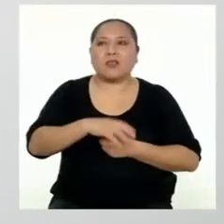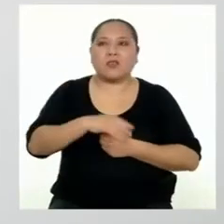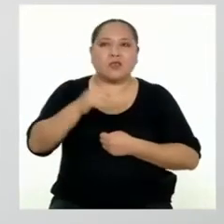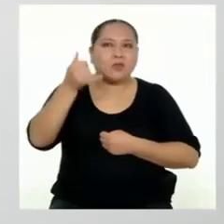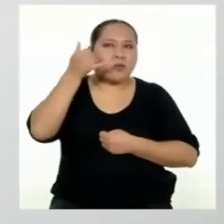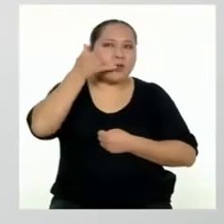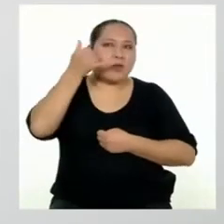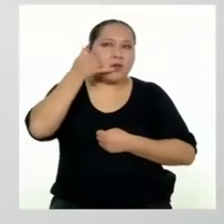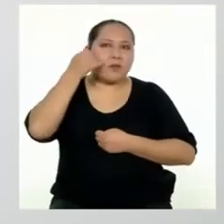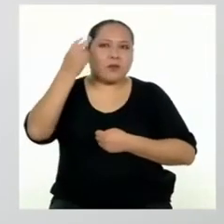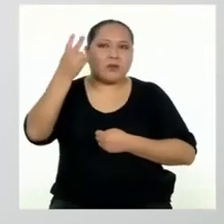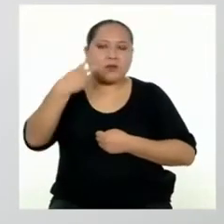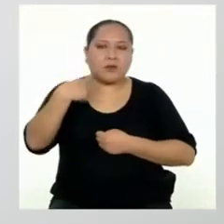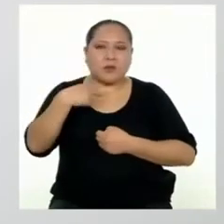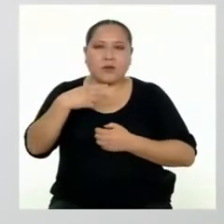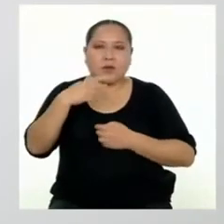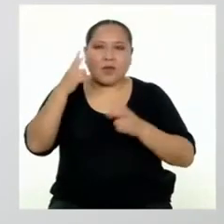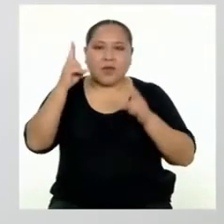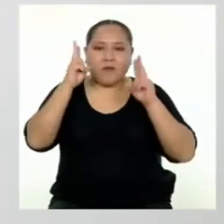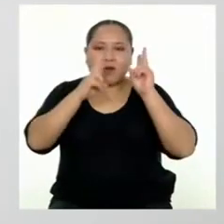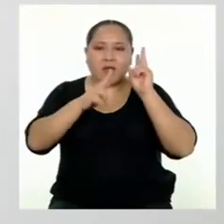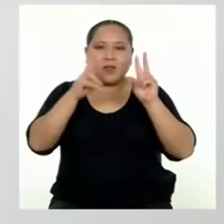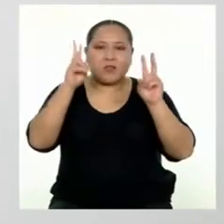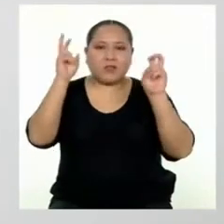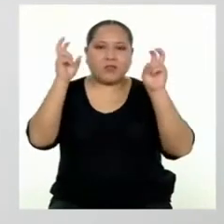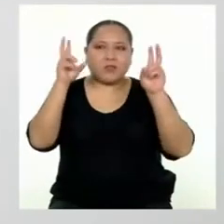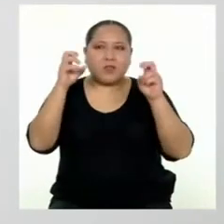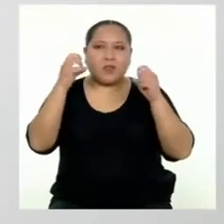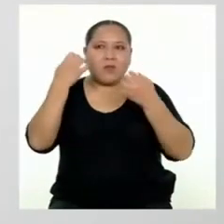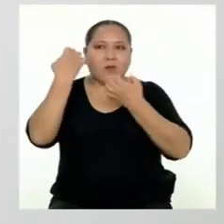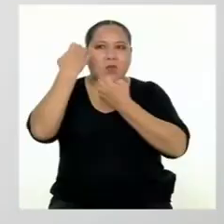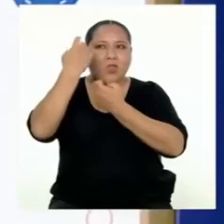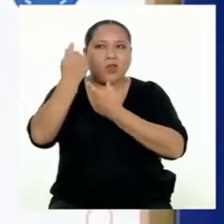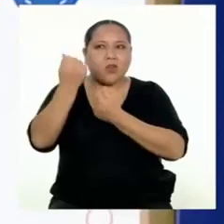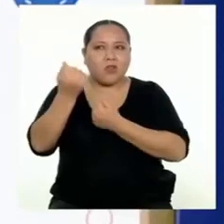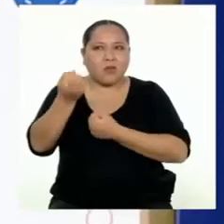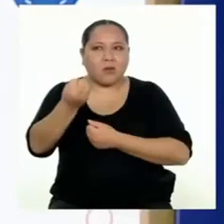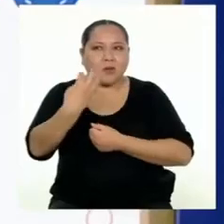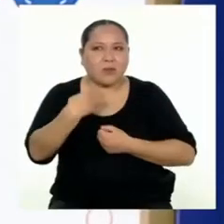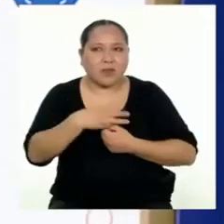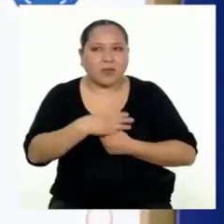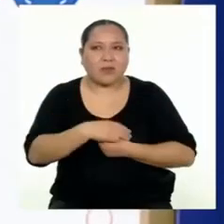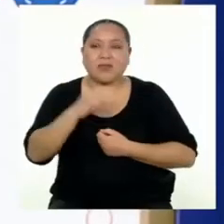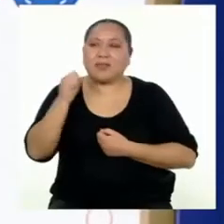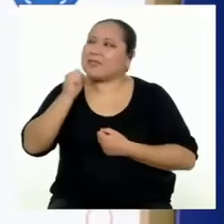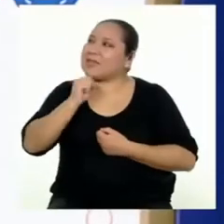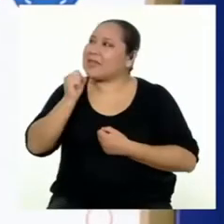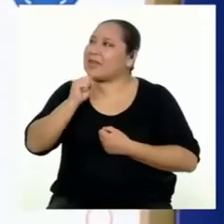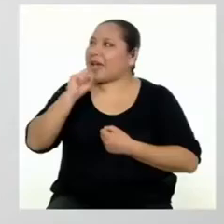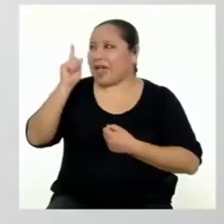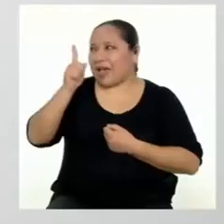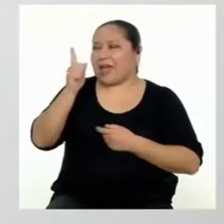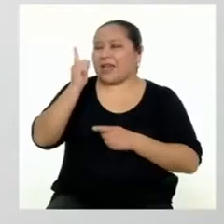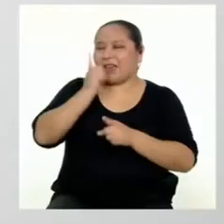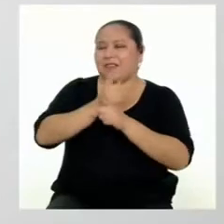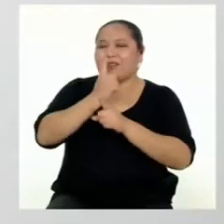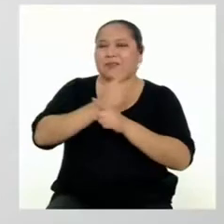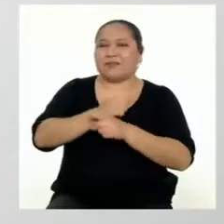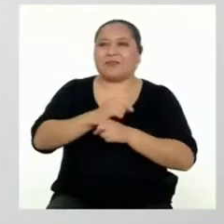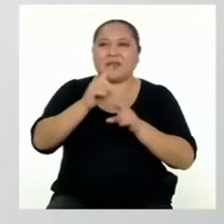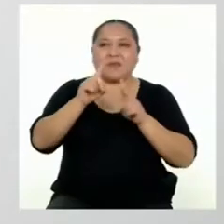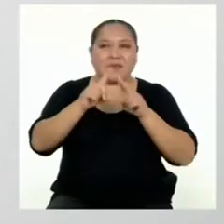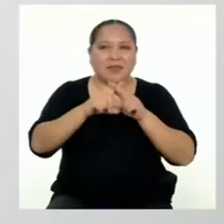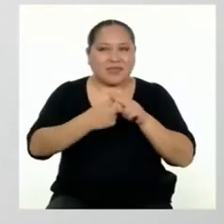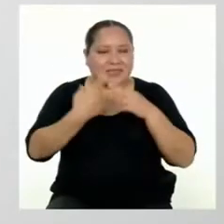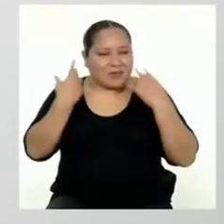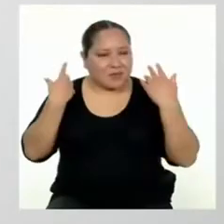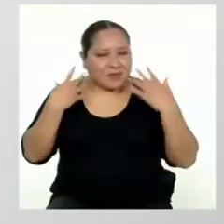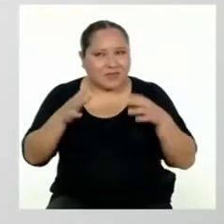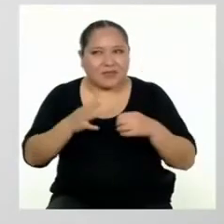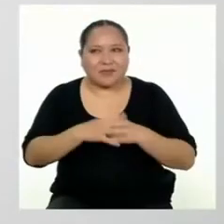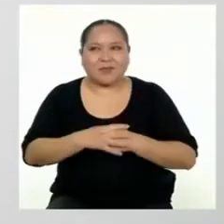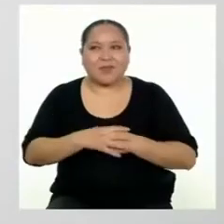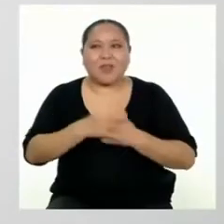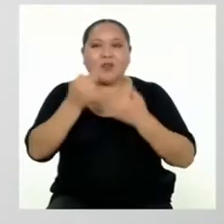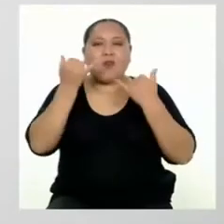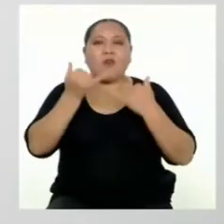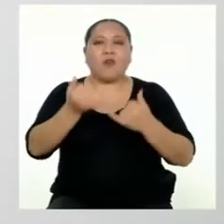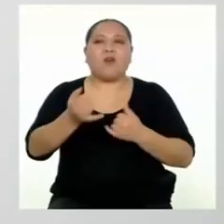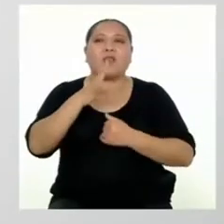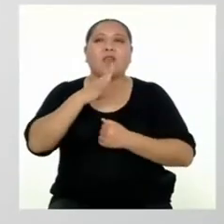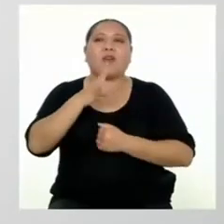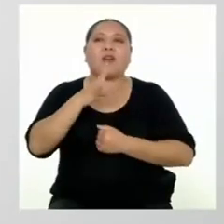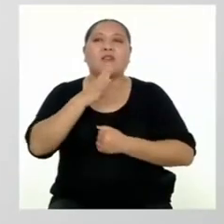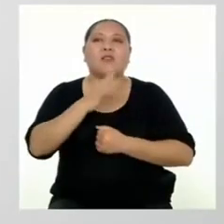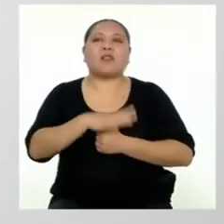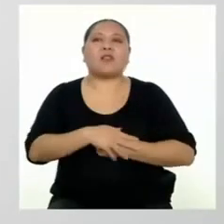¿me llamaste para ver esos temas de economía que me mencionaste? Sí, profesora, eso mismo. Empecemos, entonces. Hoy